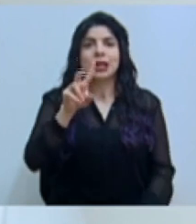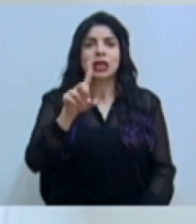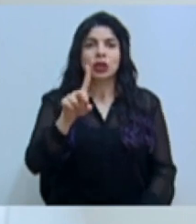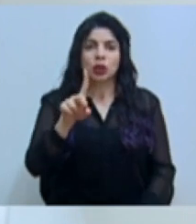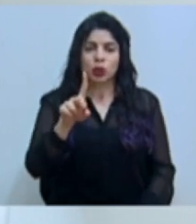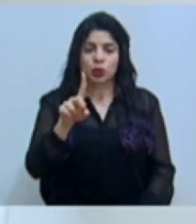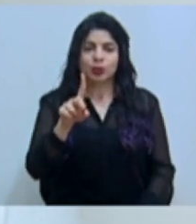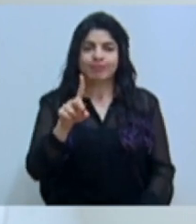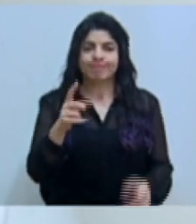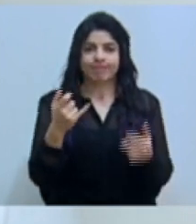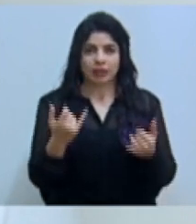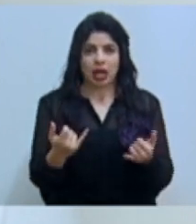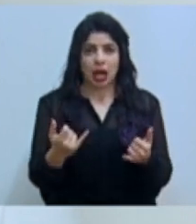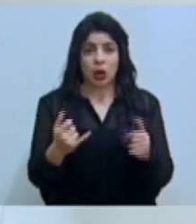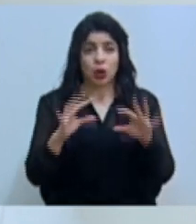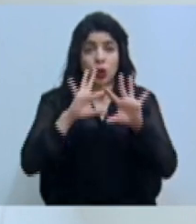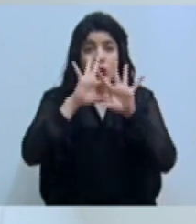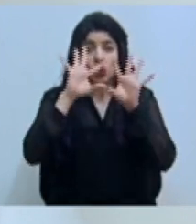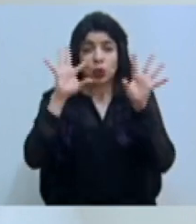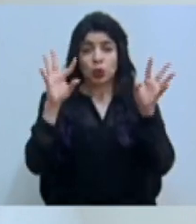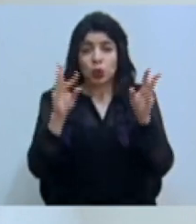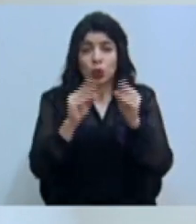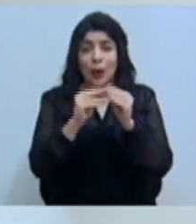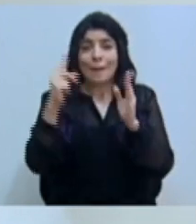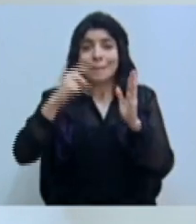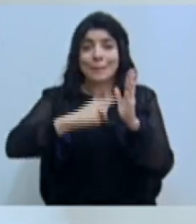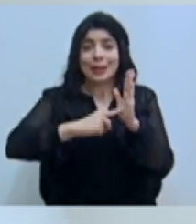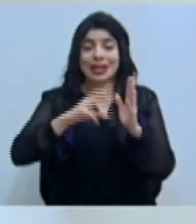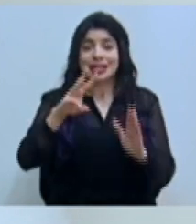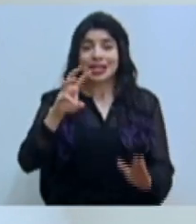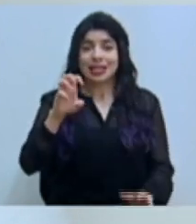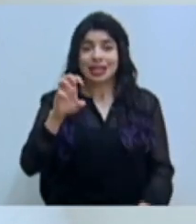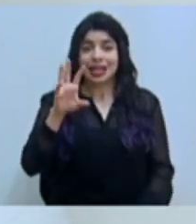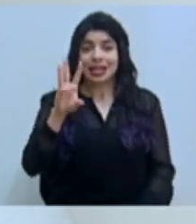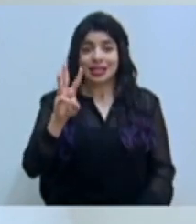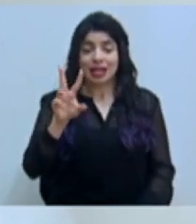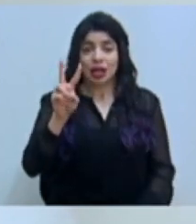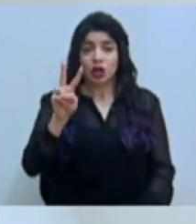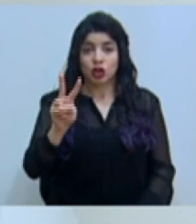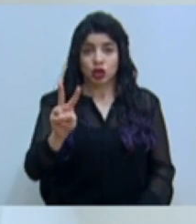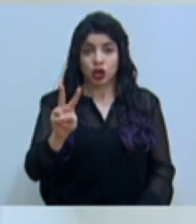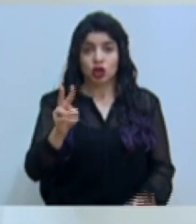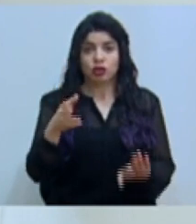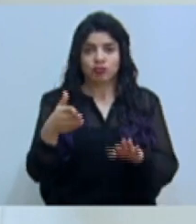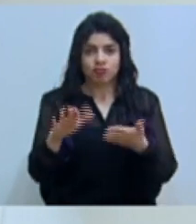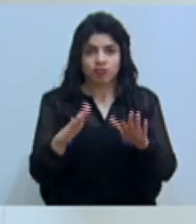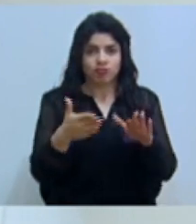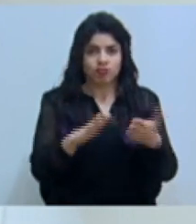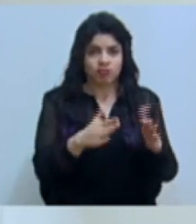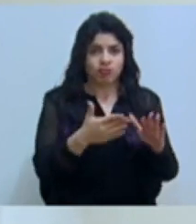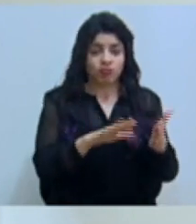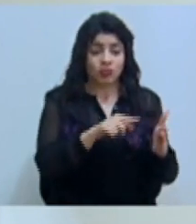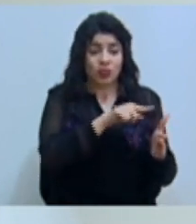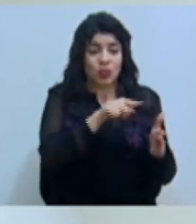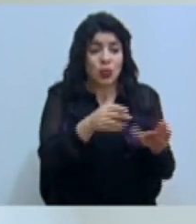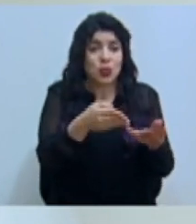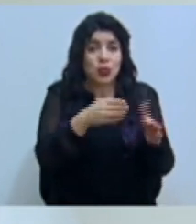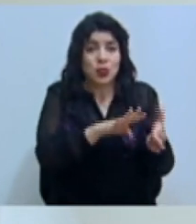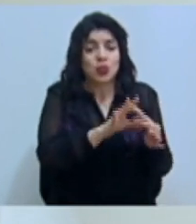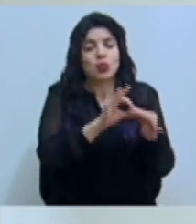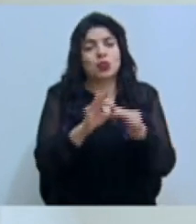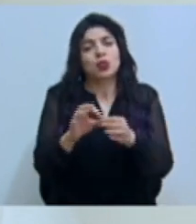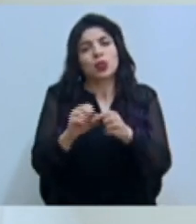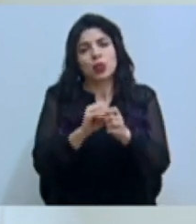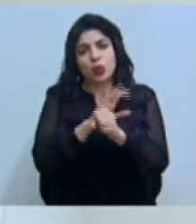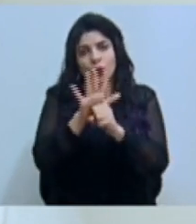Llegando así a un total de 1.662 decesos relacionados con